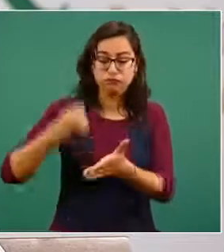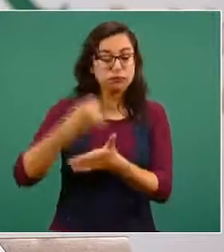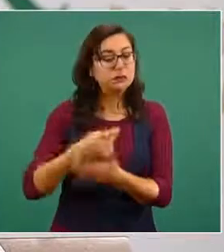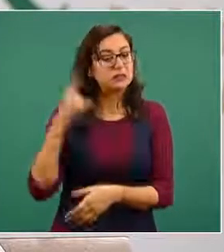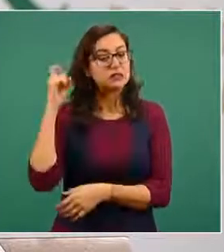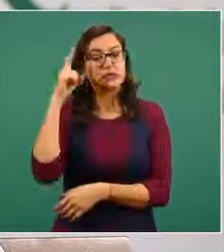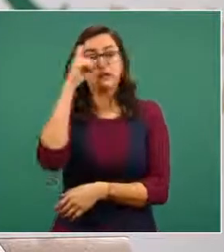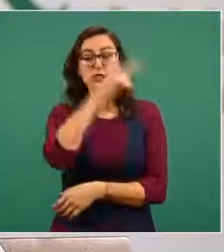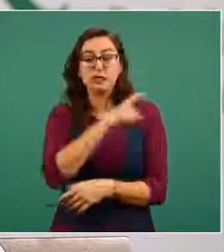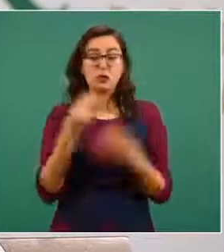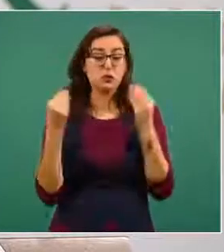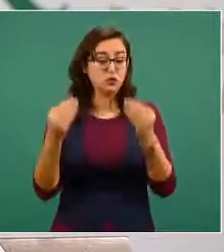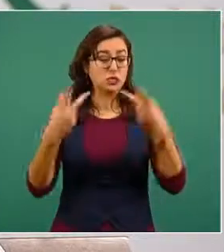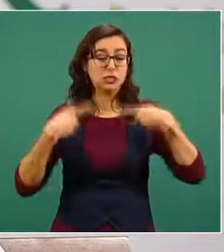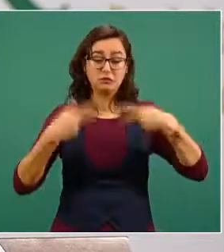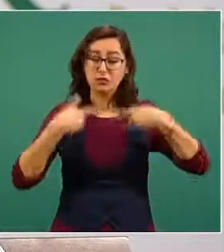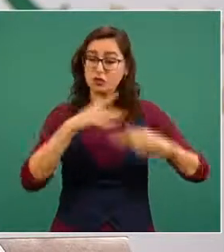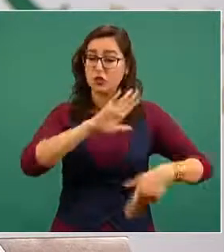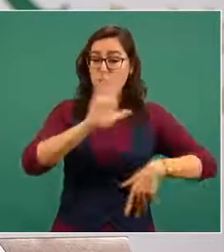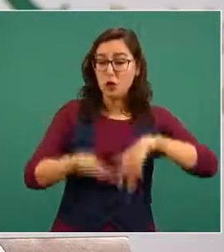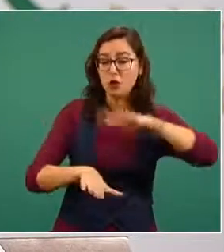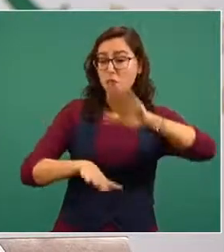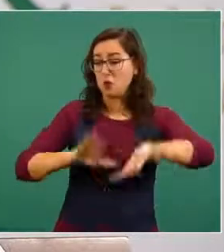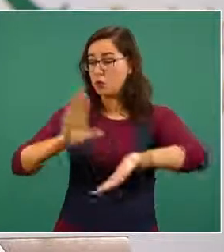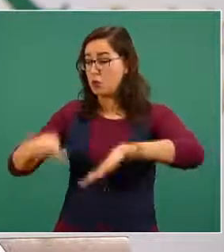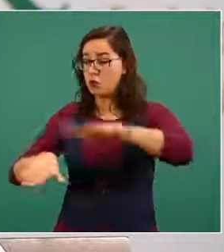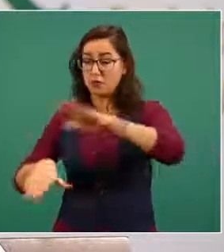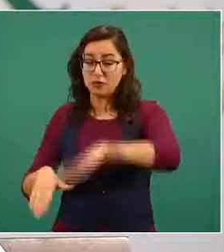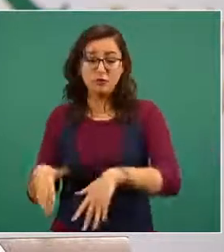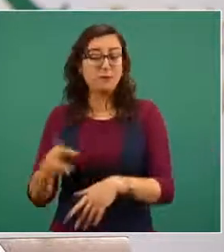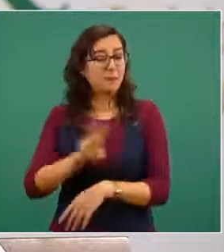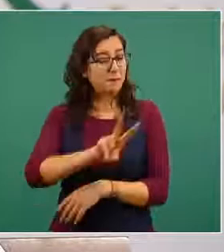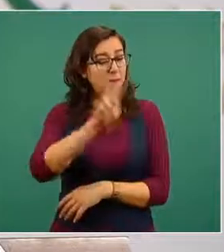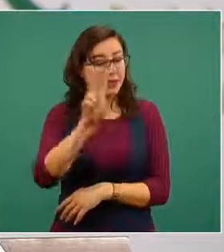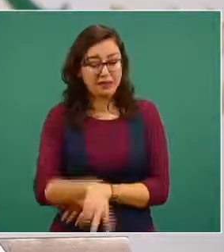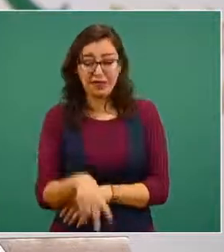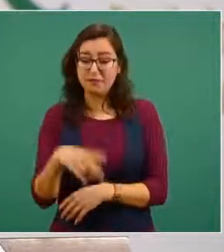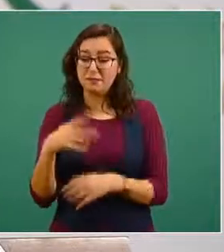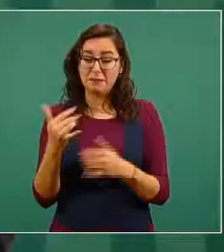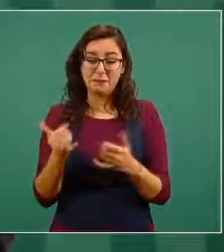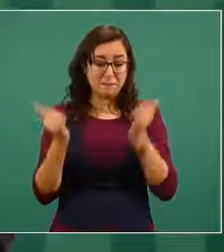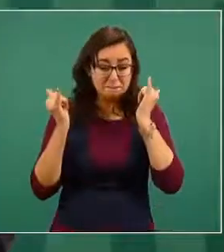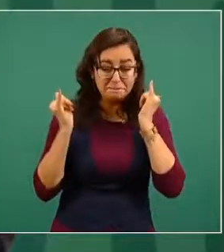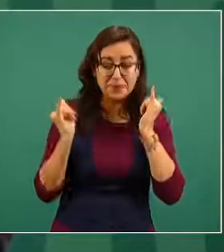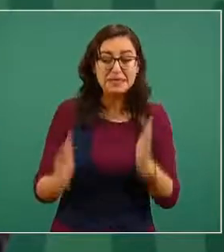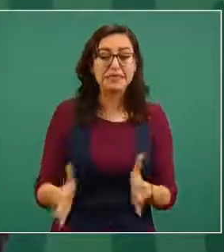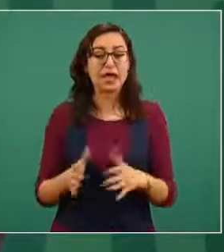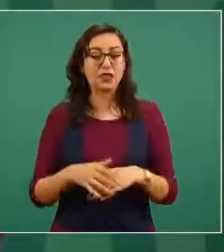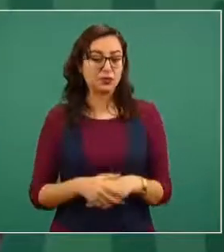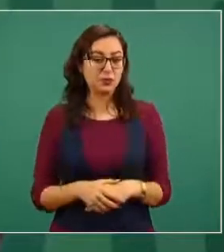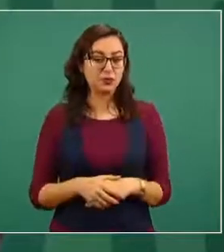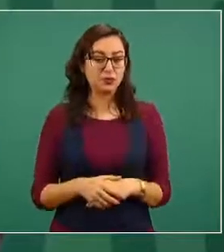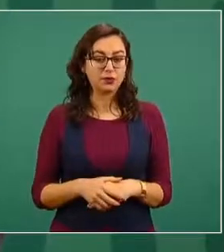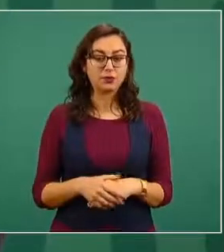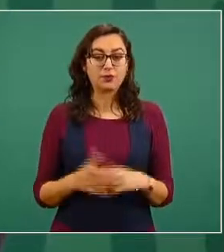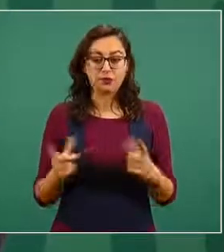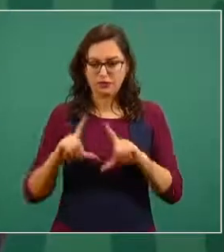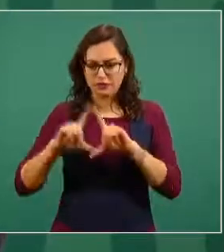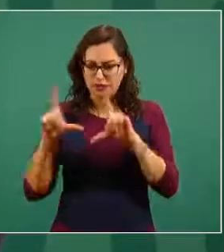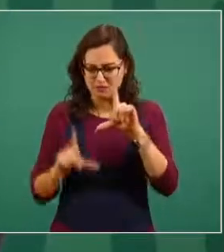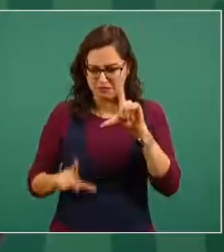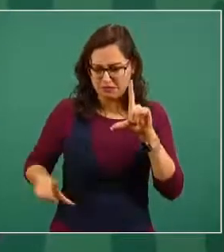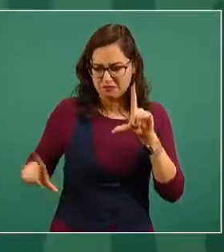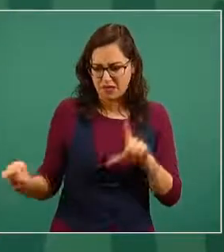estratégica entre ambos países, sino por todo lo que le ha costado a México este tema. México tenía todo el derecho